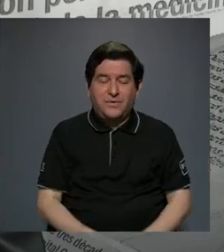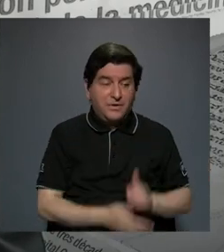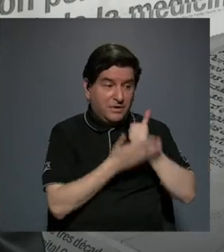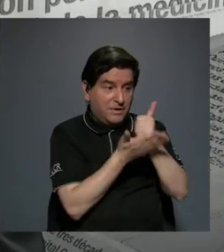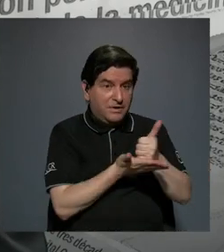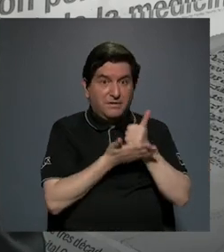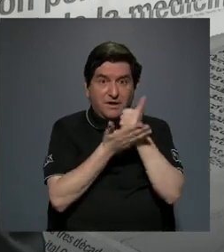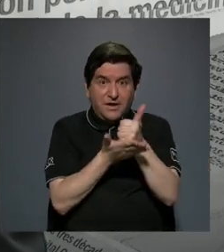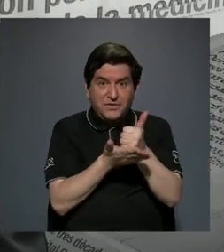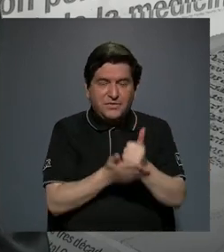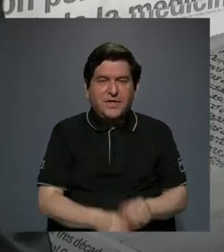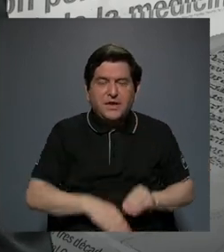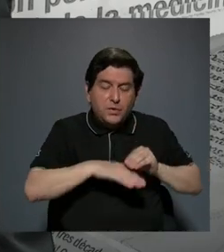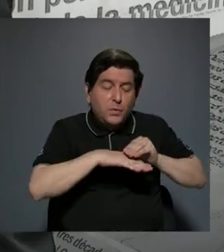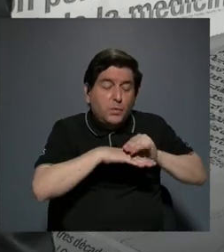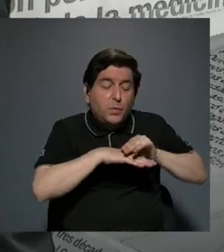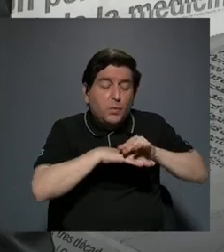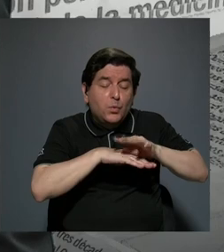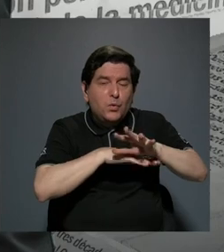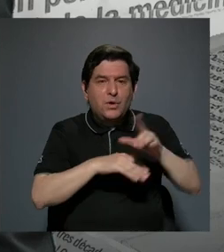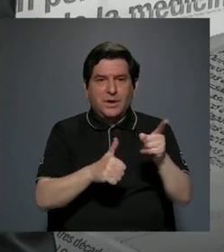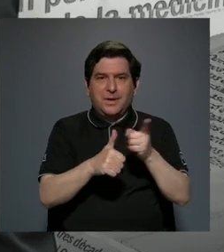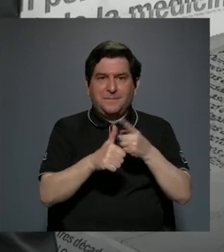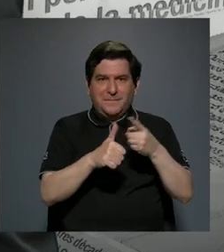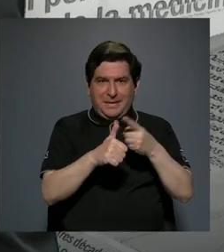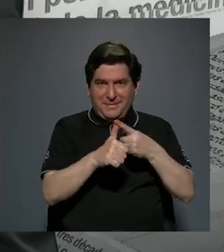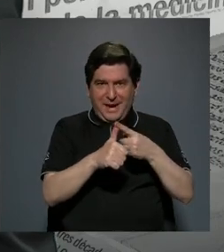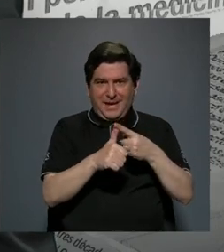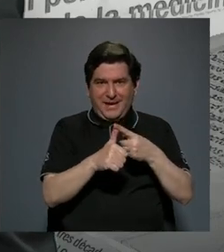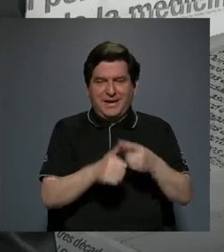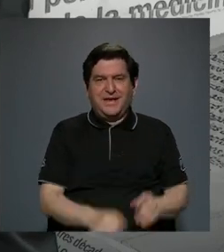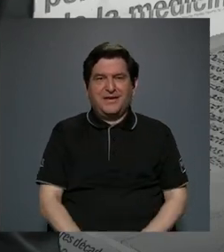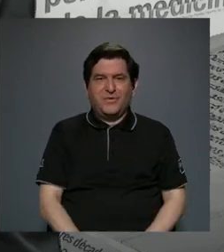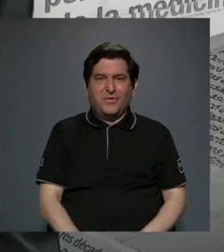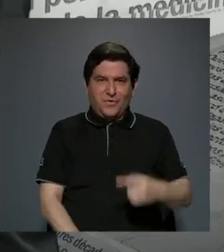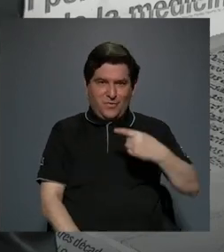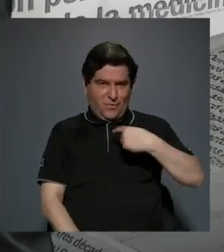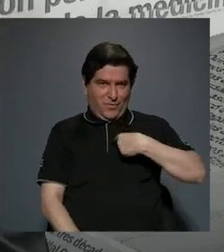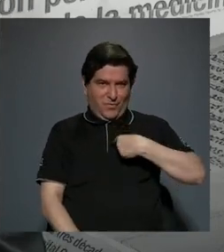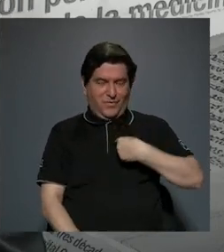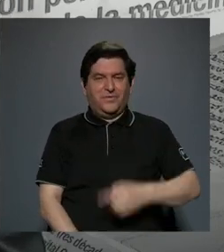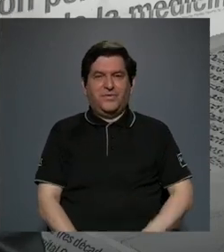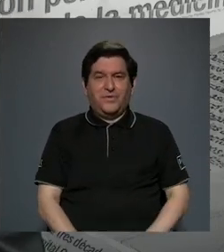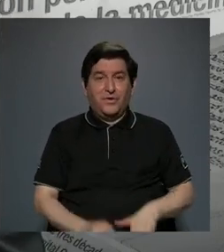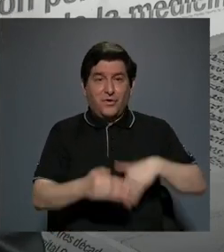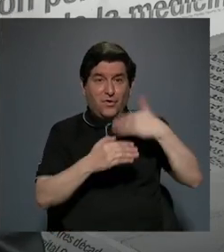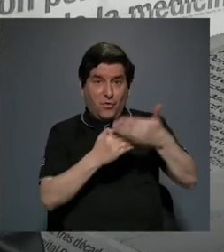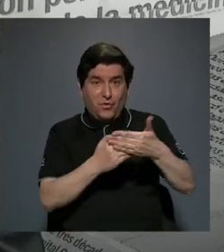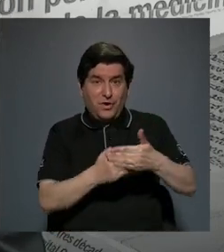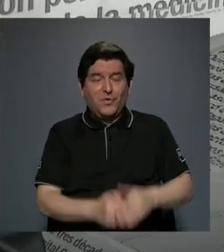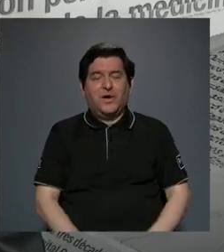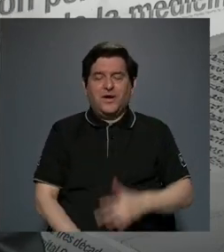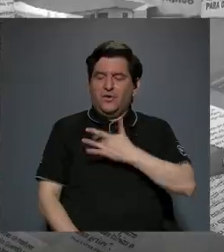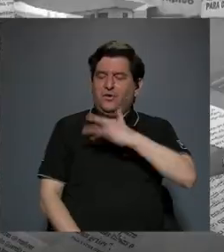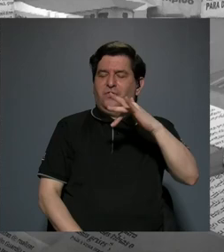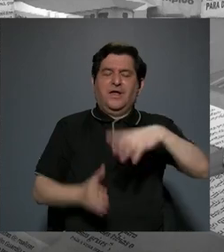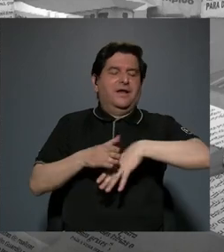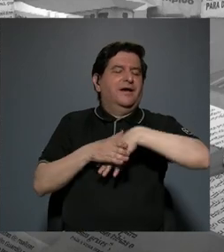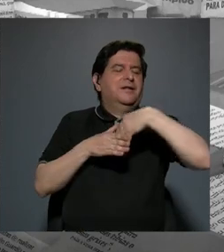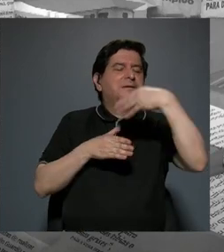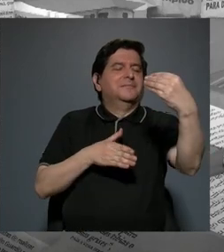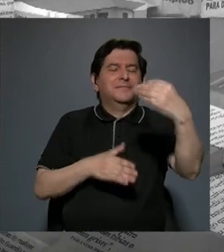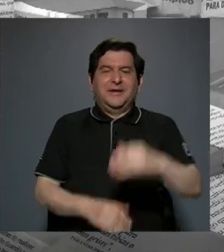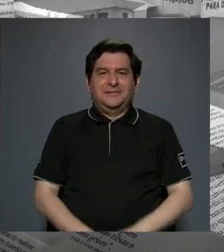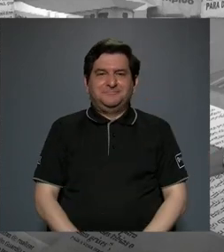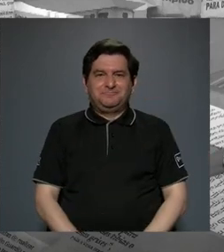ayudarlos a filtrar todo eso primero aquí y luego del alma hacia afuera del alma hacia